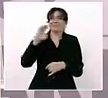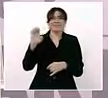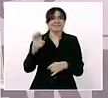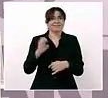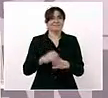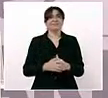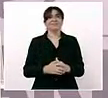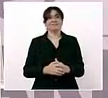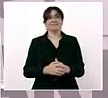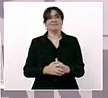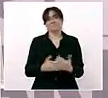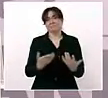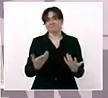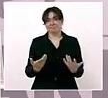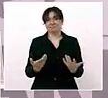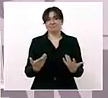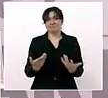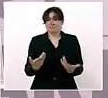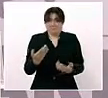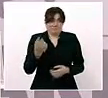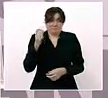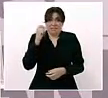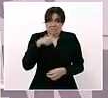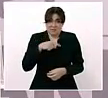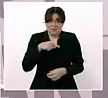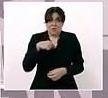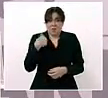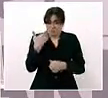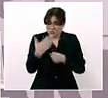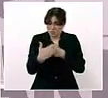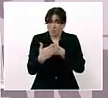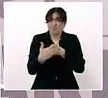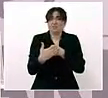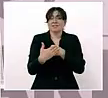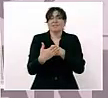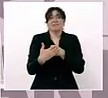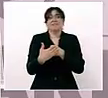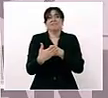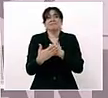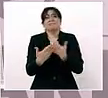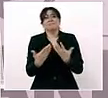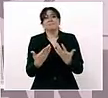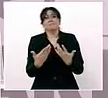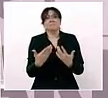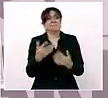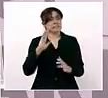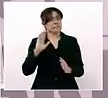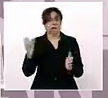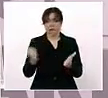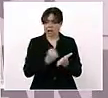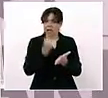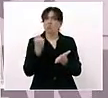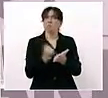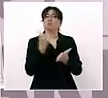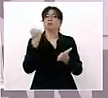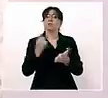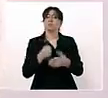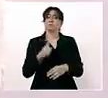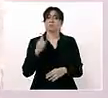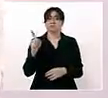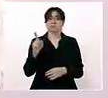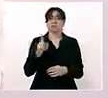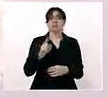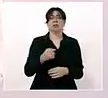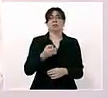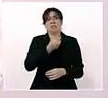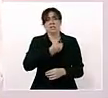de rehabilitación, así también ya se autoriza para que la Secretaría de